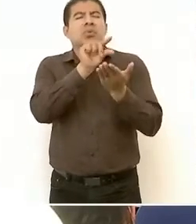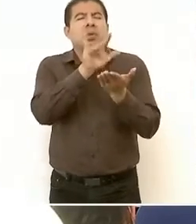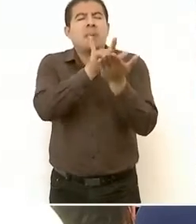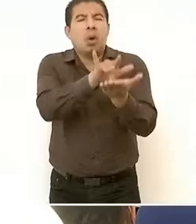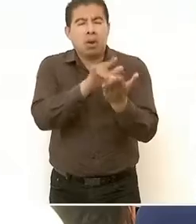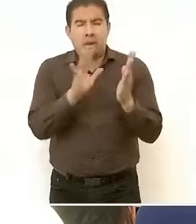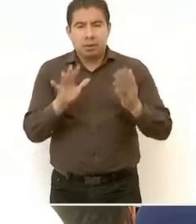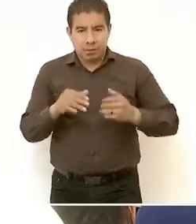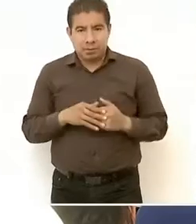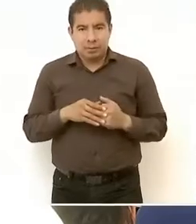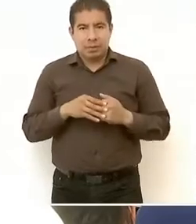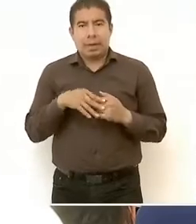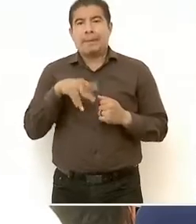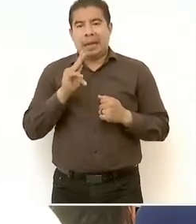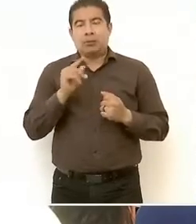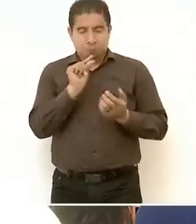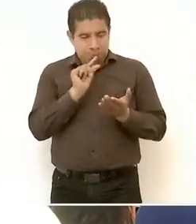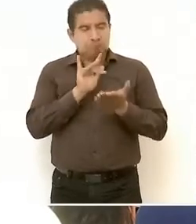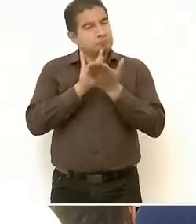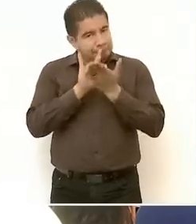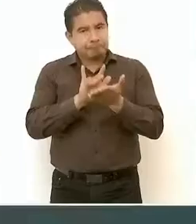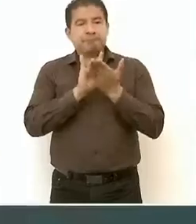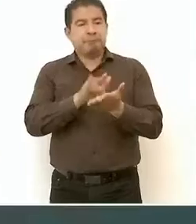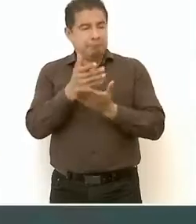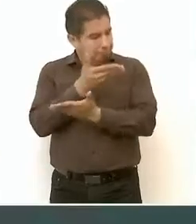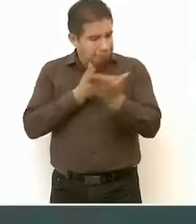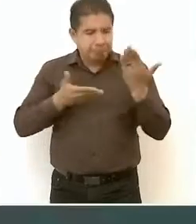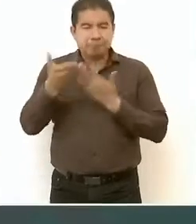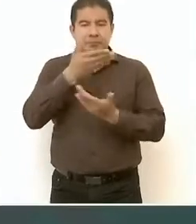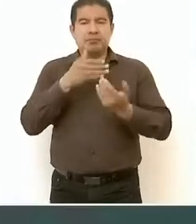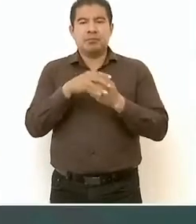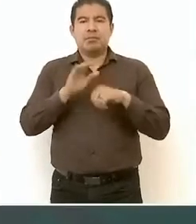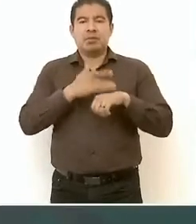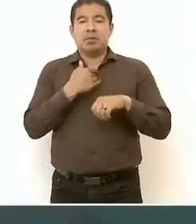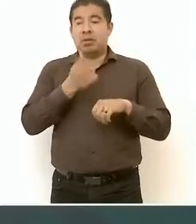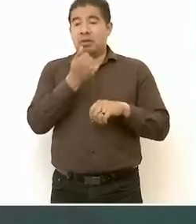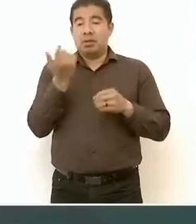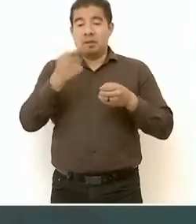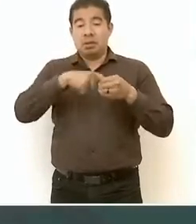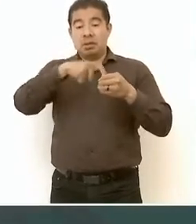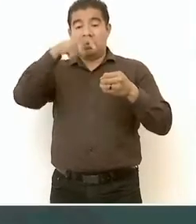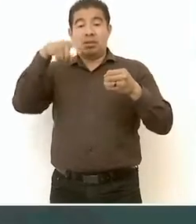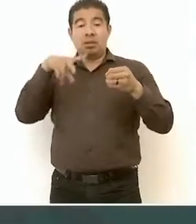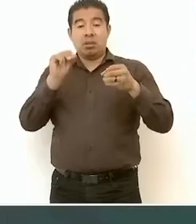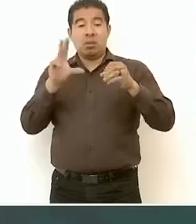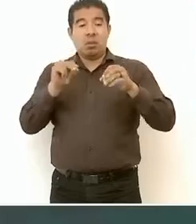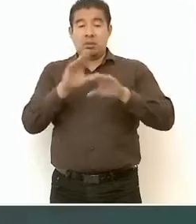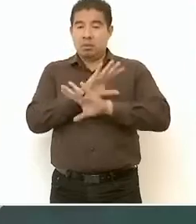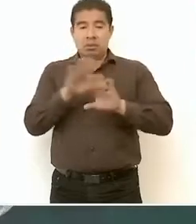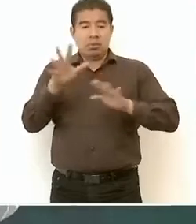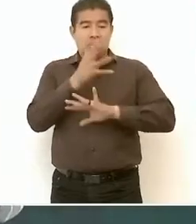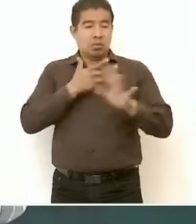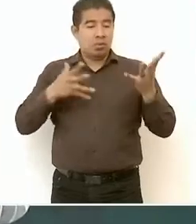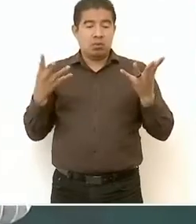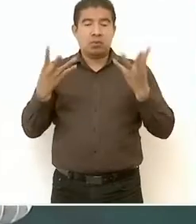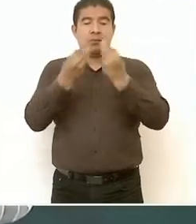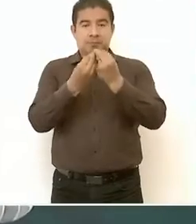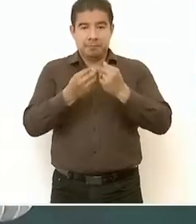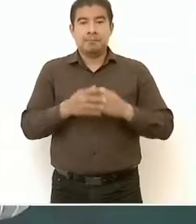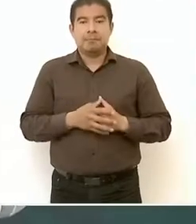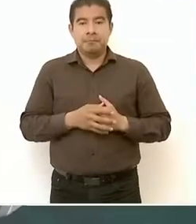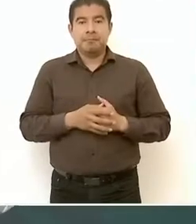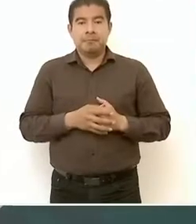más, pero estamos contribuyendo para lograr que nadie se quede atrás ni nadie se quede afuera.